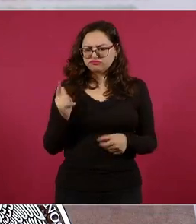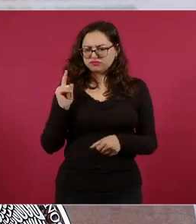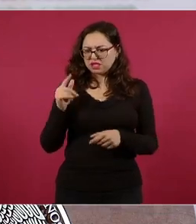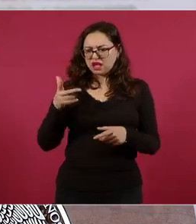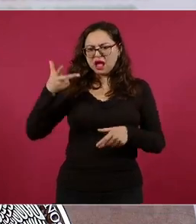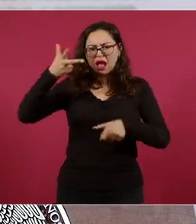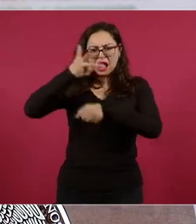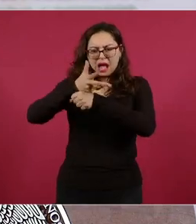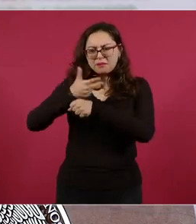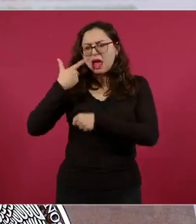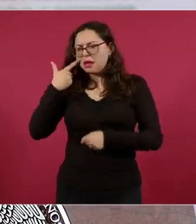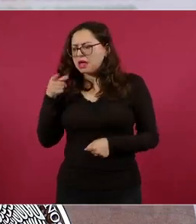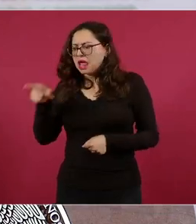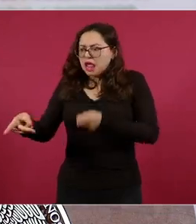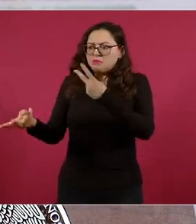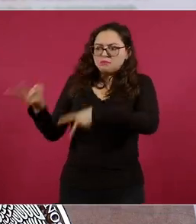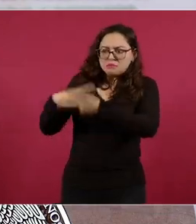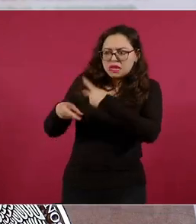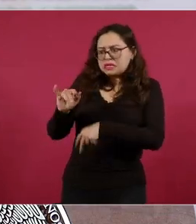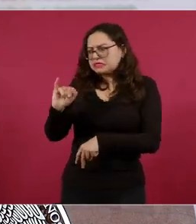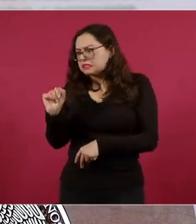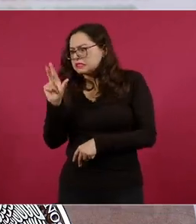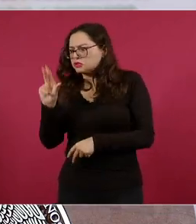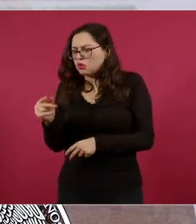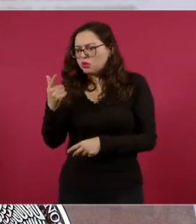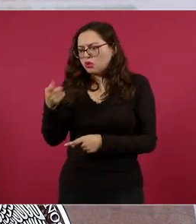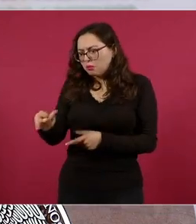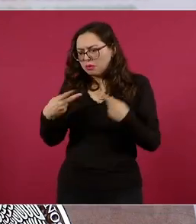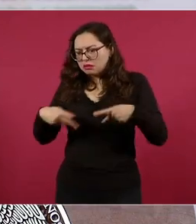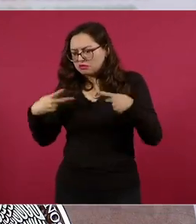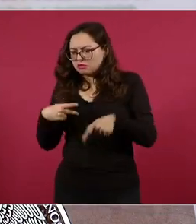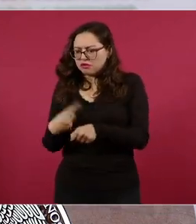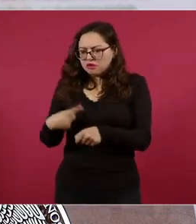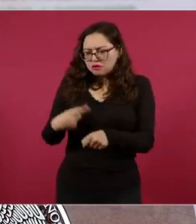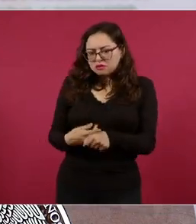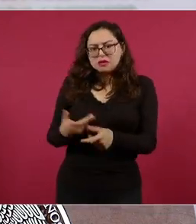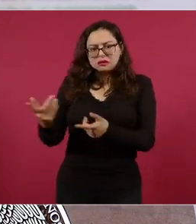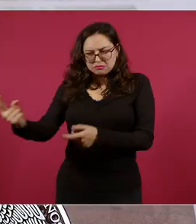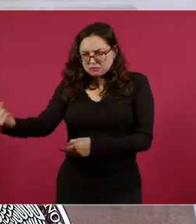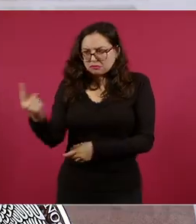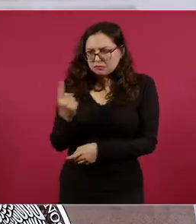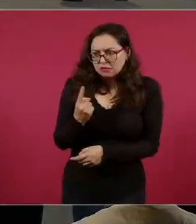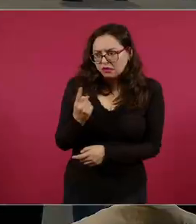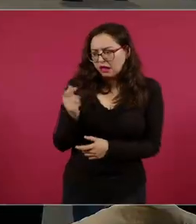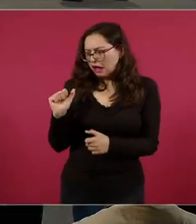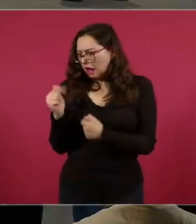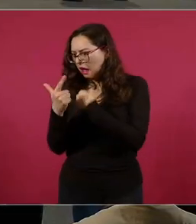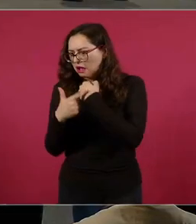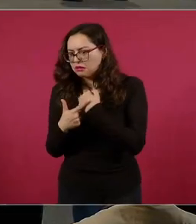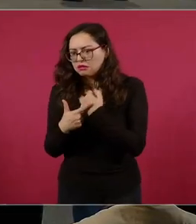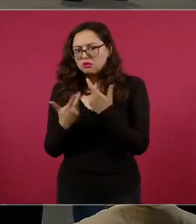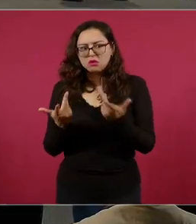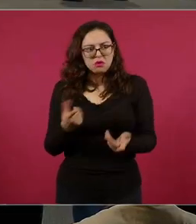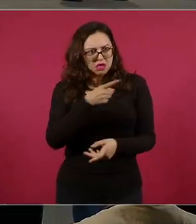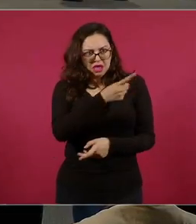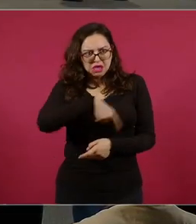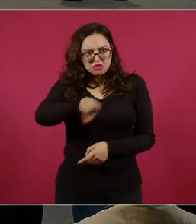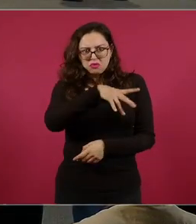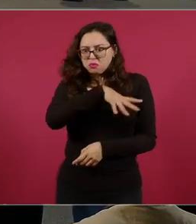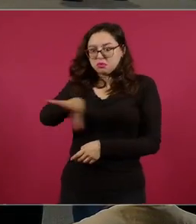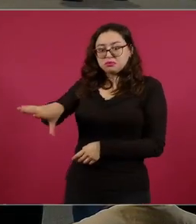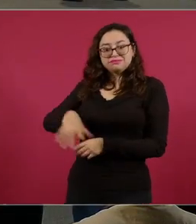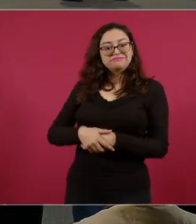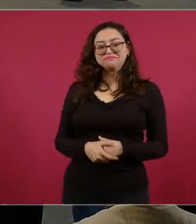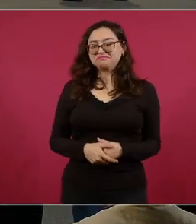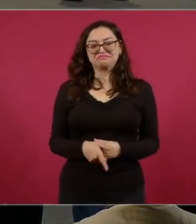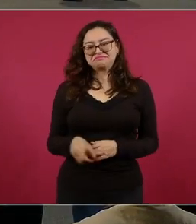las cámaras de seguridad para ver si alguien, bueno, en obligación habría negado el servicio. Esto